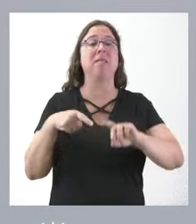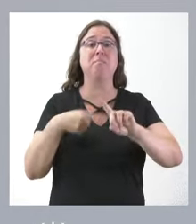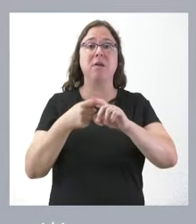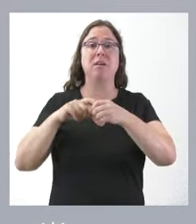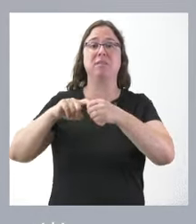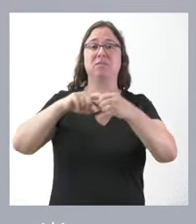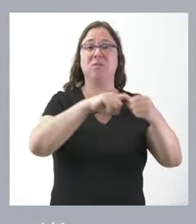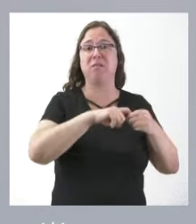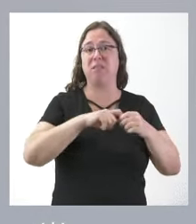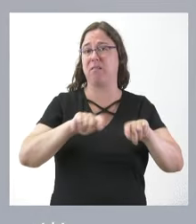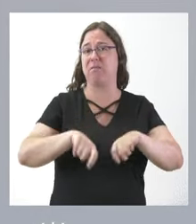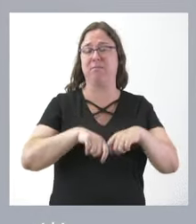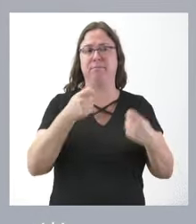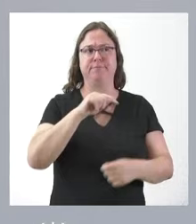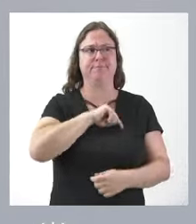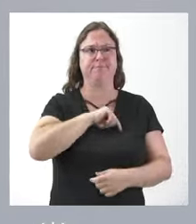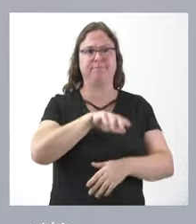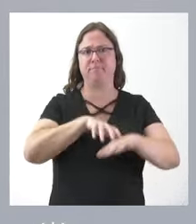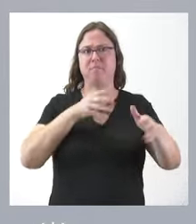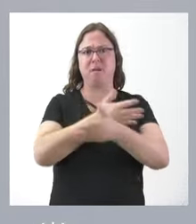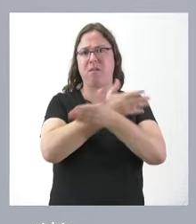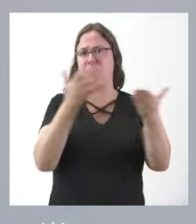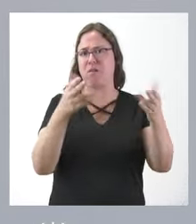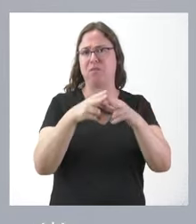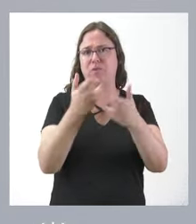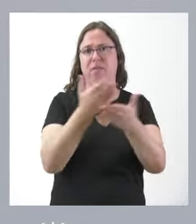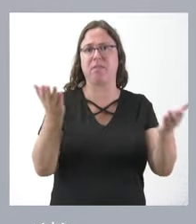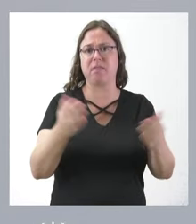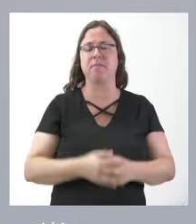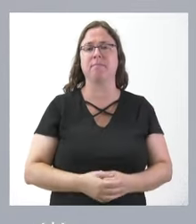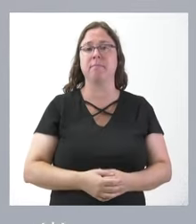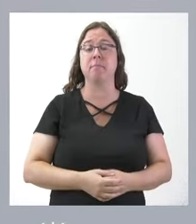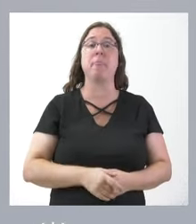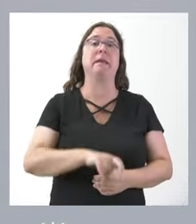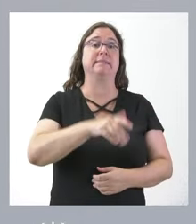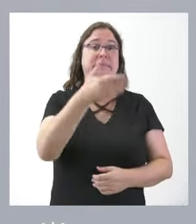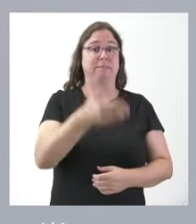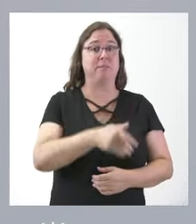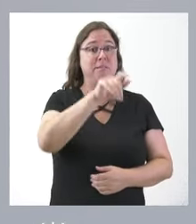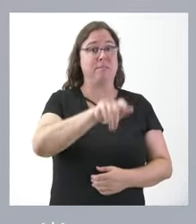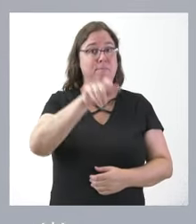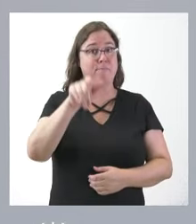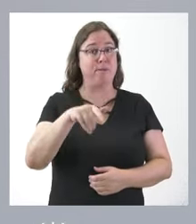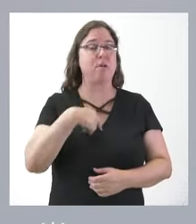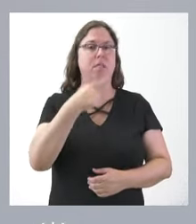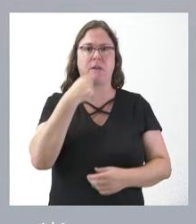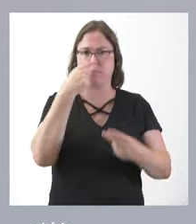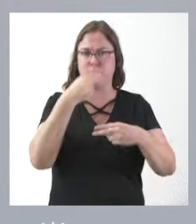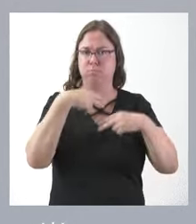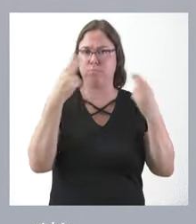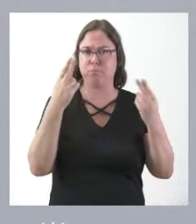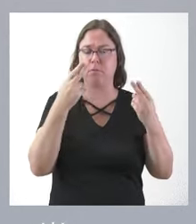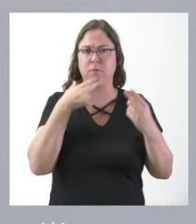en el conjunto de la población. Es importante que haya personas que manifiesten públicamente este